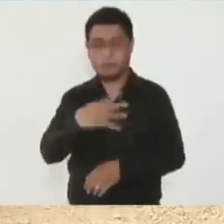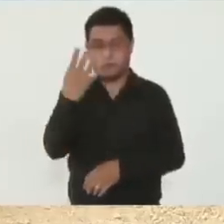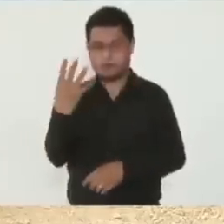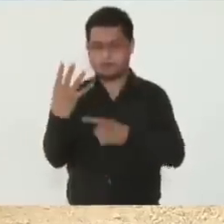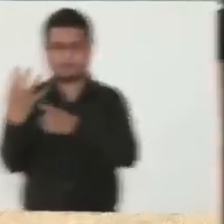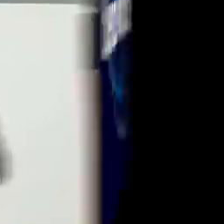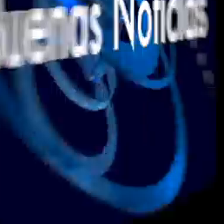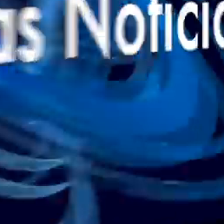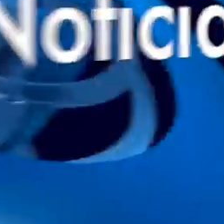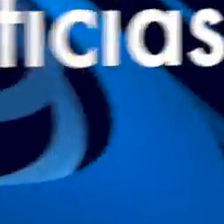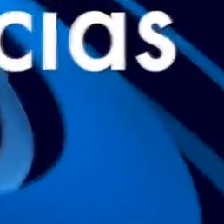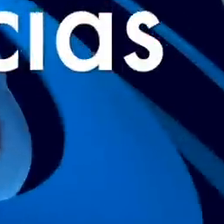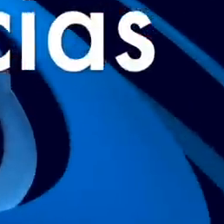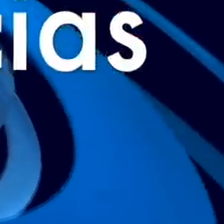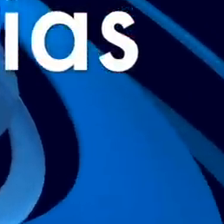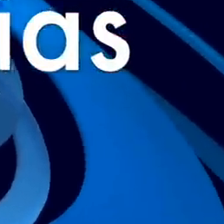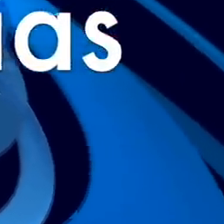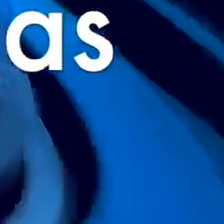Tren Maya.